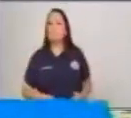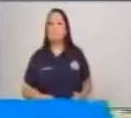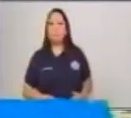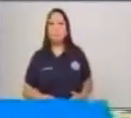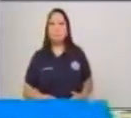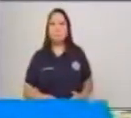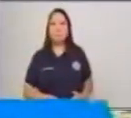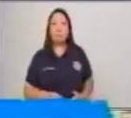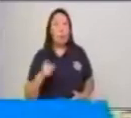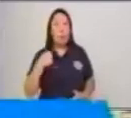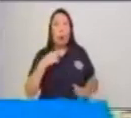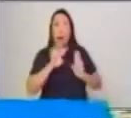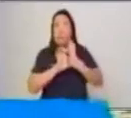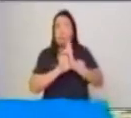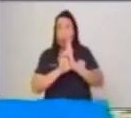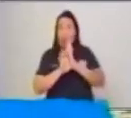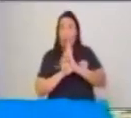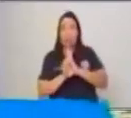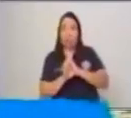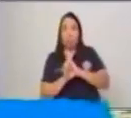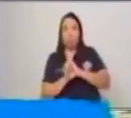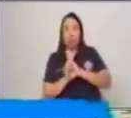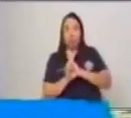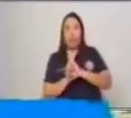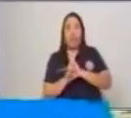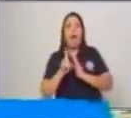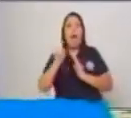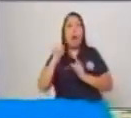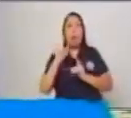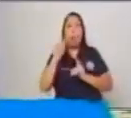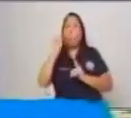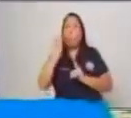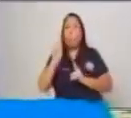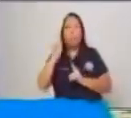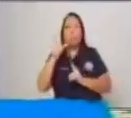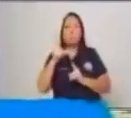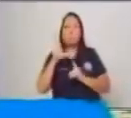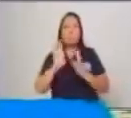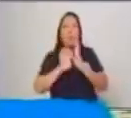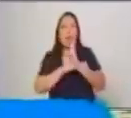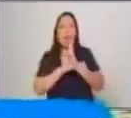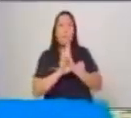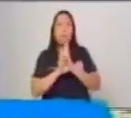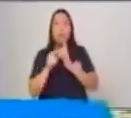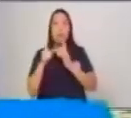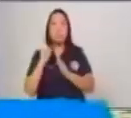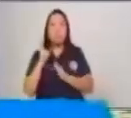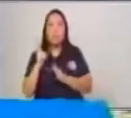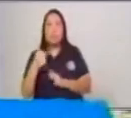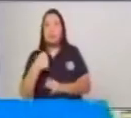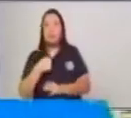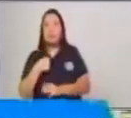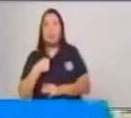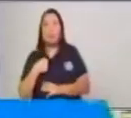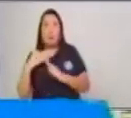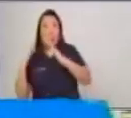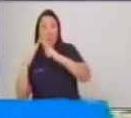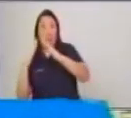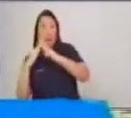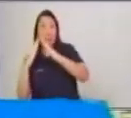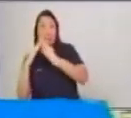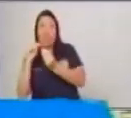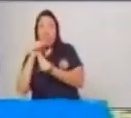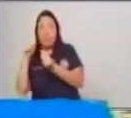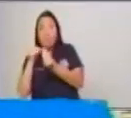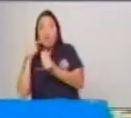Si yo estuviera pasando en este momento por una situación igual, en la que constantemente miento, ¿qué pasaría? Piensen ustedes